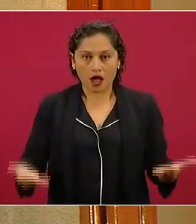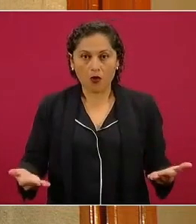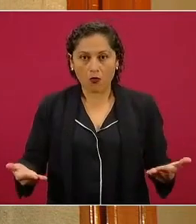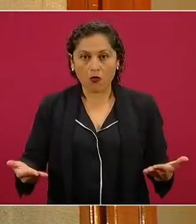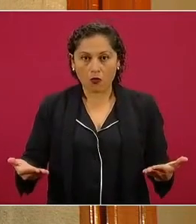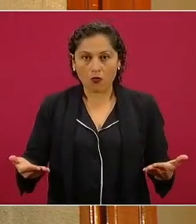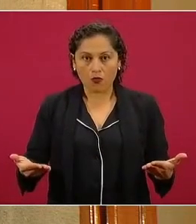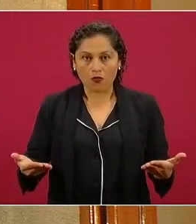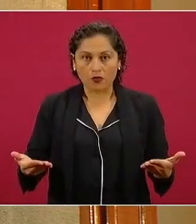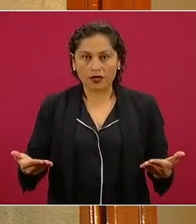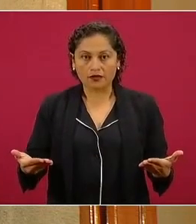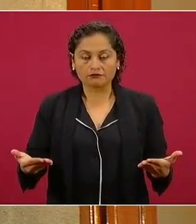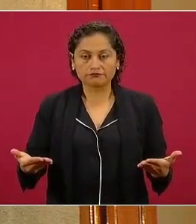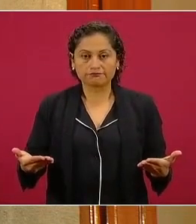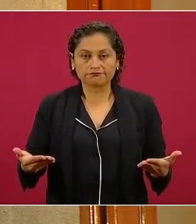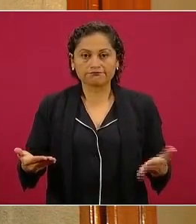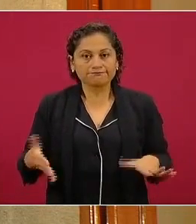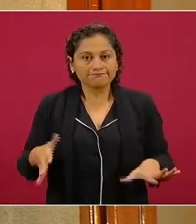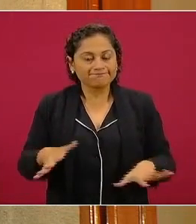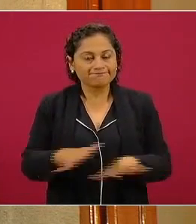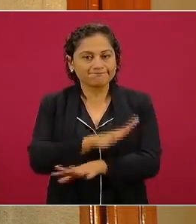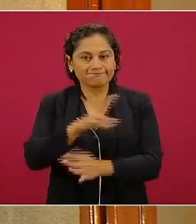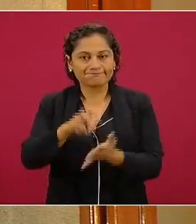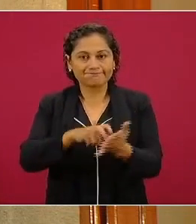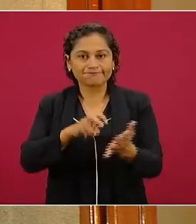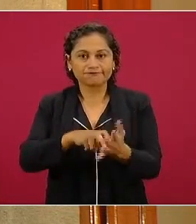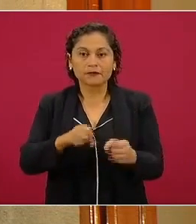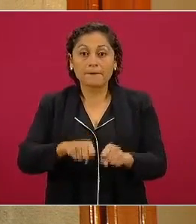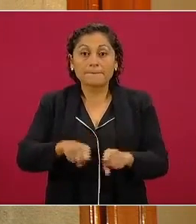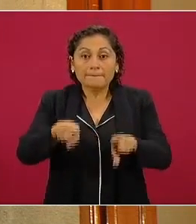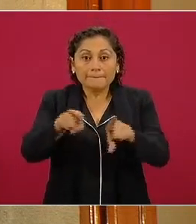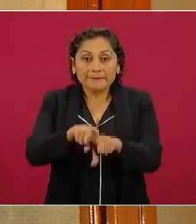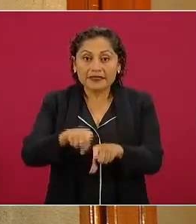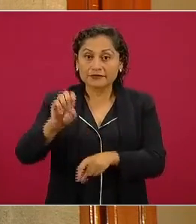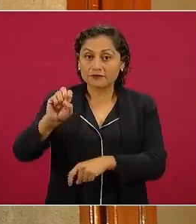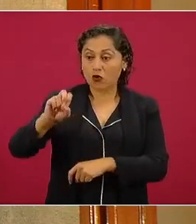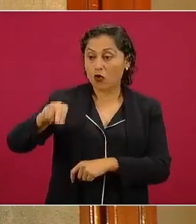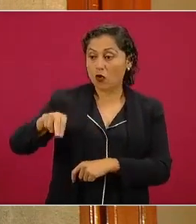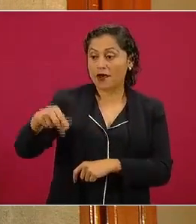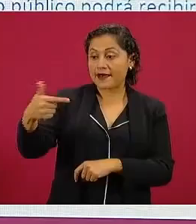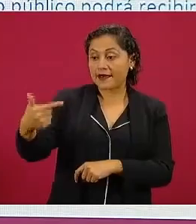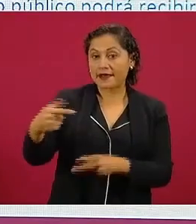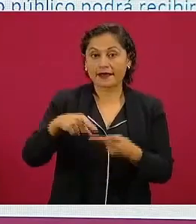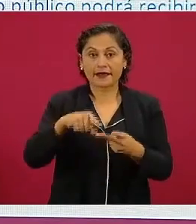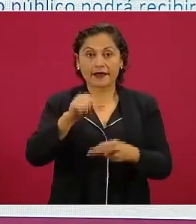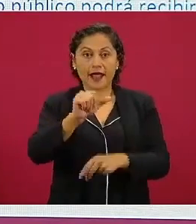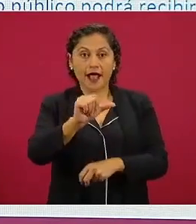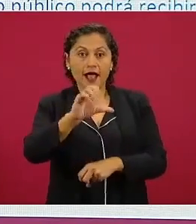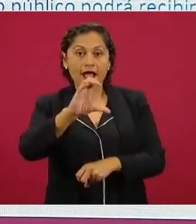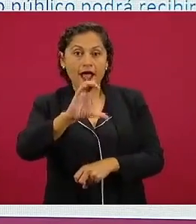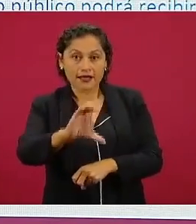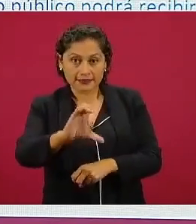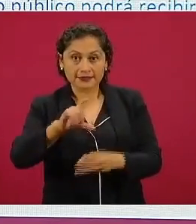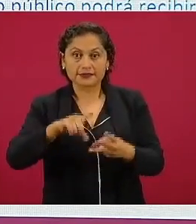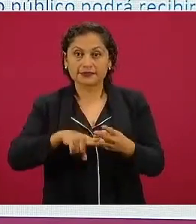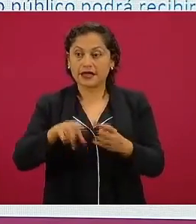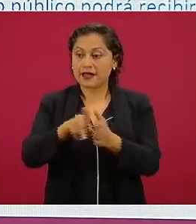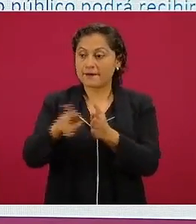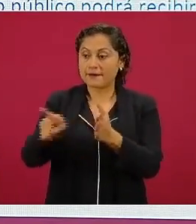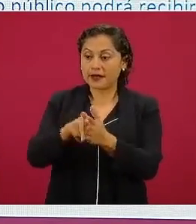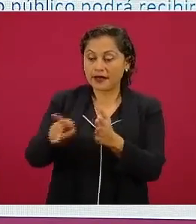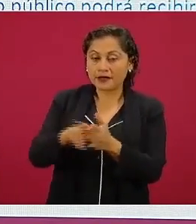corrupción al mismo tiempo que las llamadas organizaciones no gubernamentales y la sociedad civil y los medios